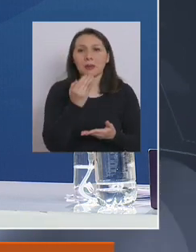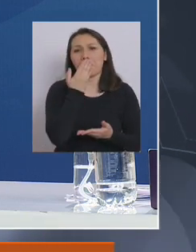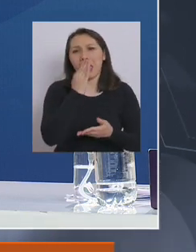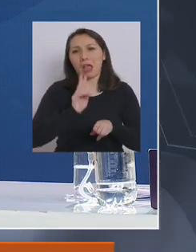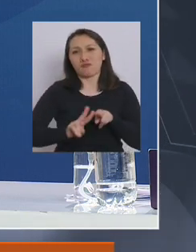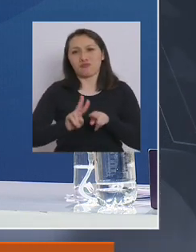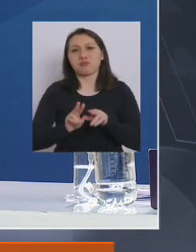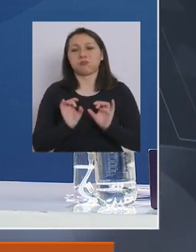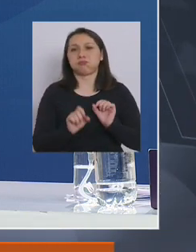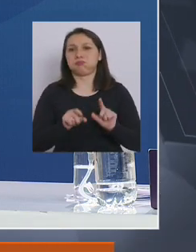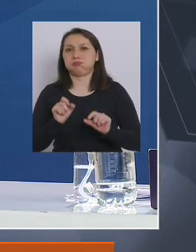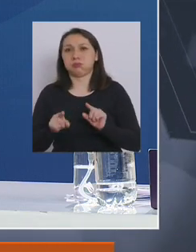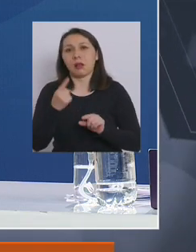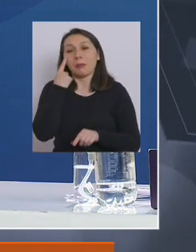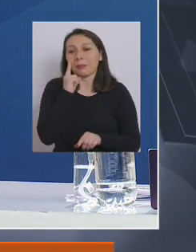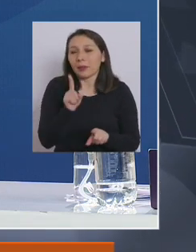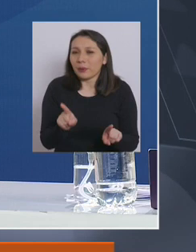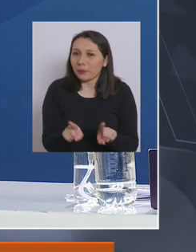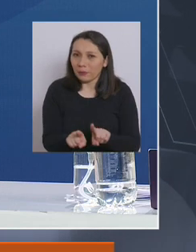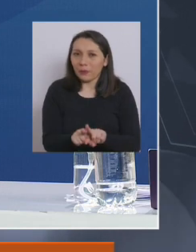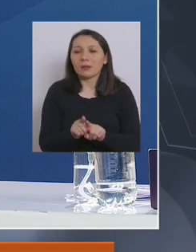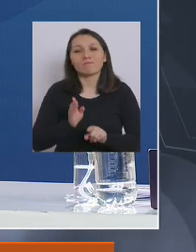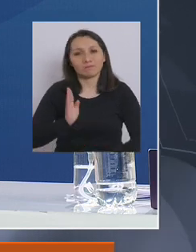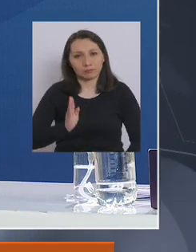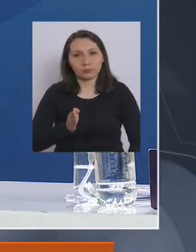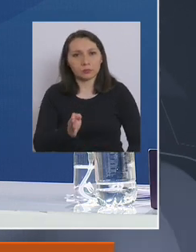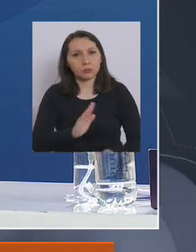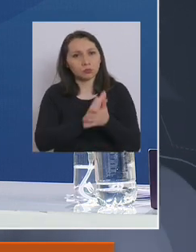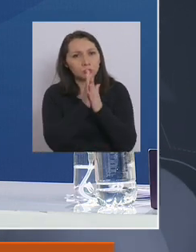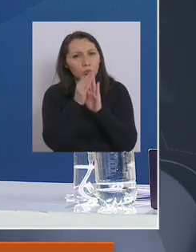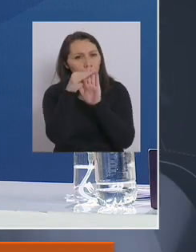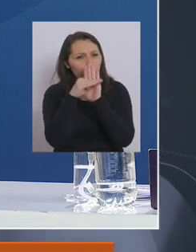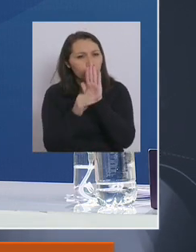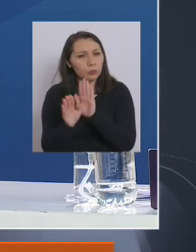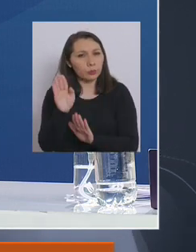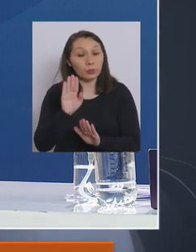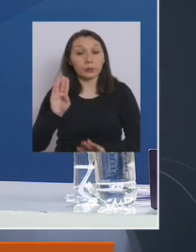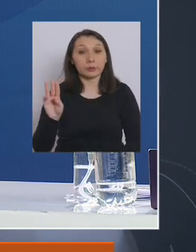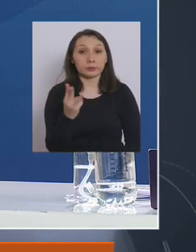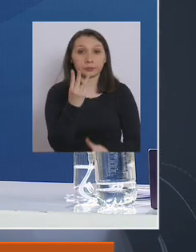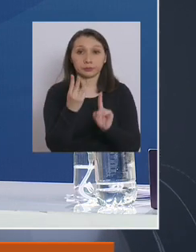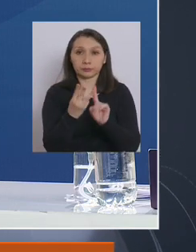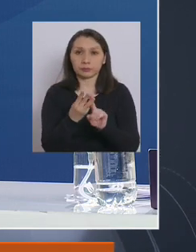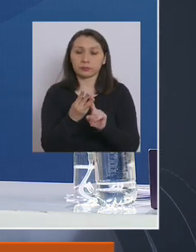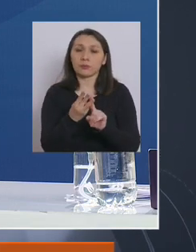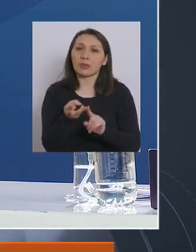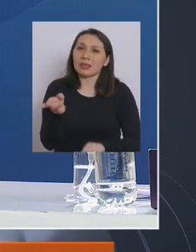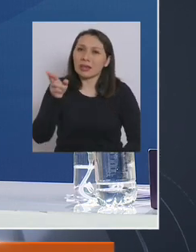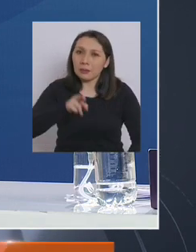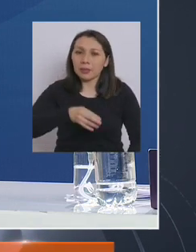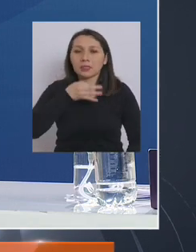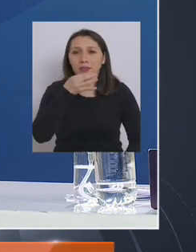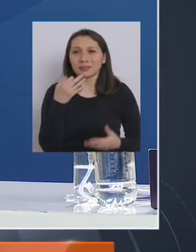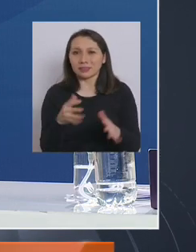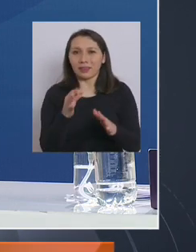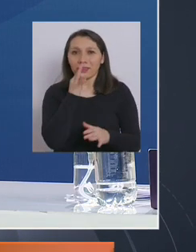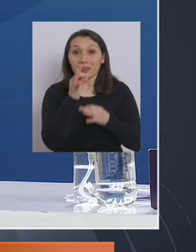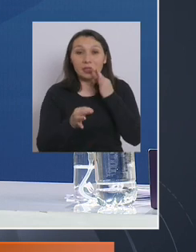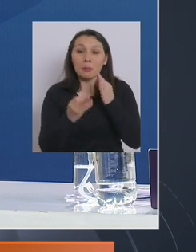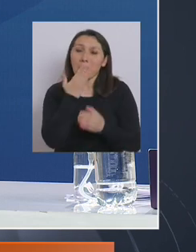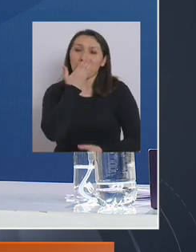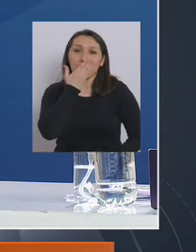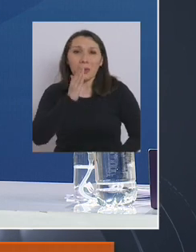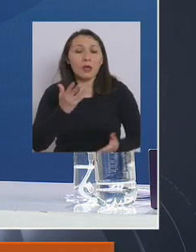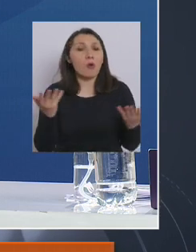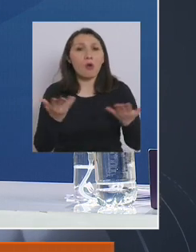mejor preparados, pero evidentemente tenemos que seguir tomando todas las medidas. Y tercero, quiero hacer un énfasis que lo hemos dicho, la